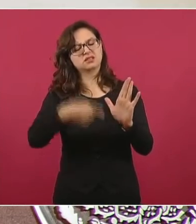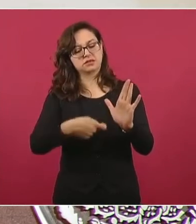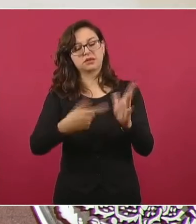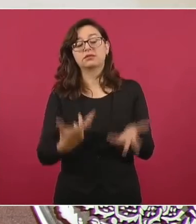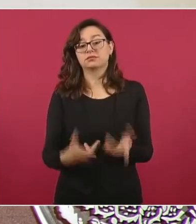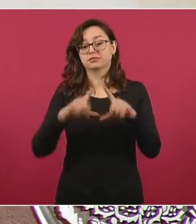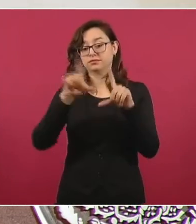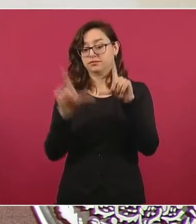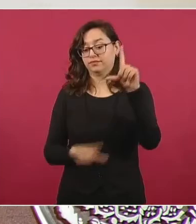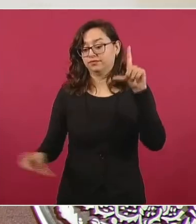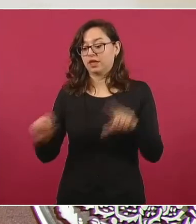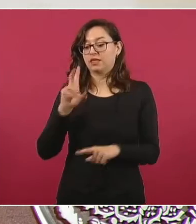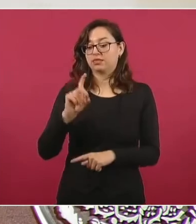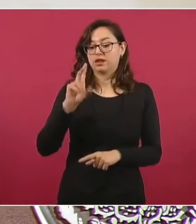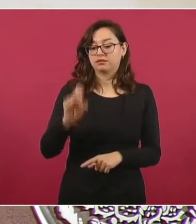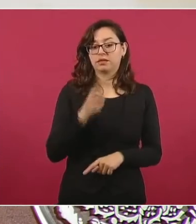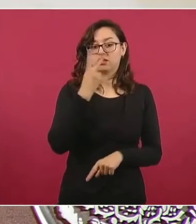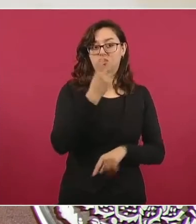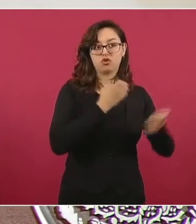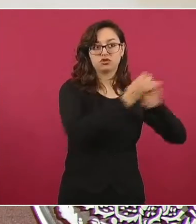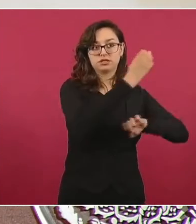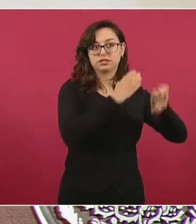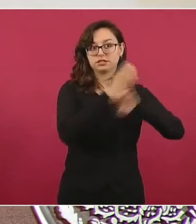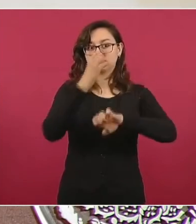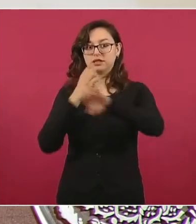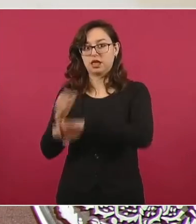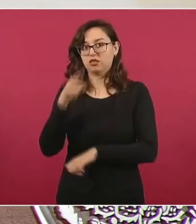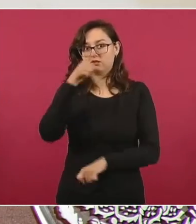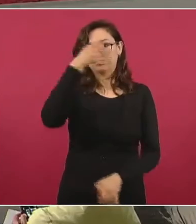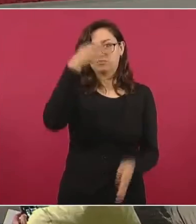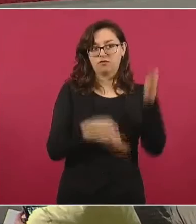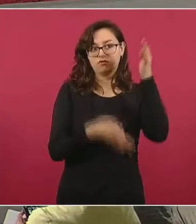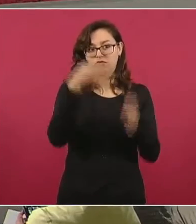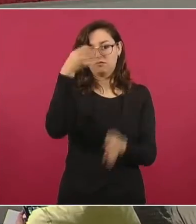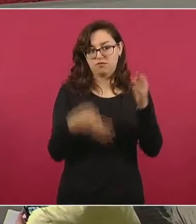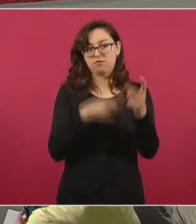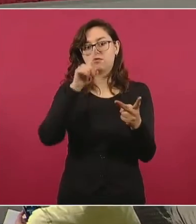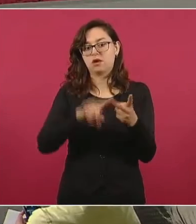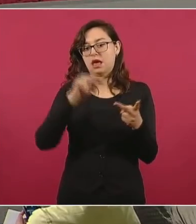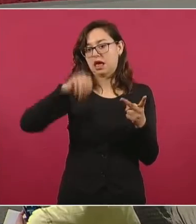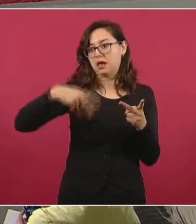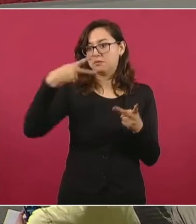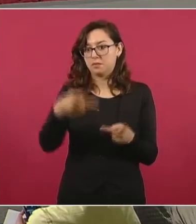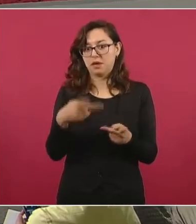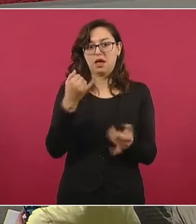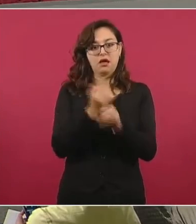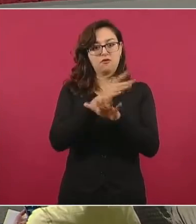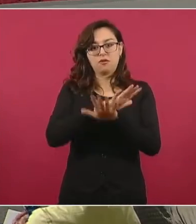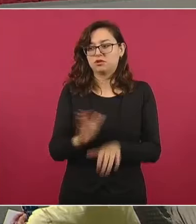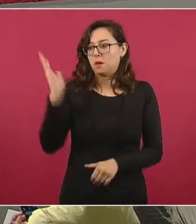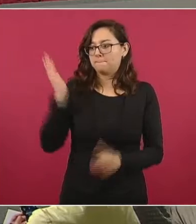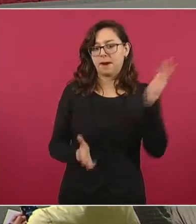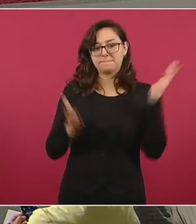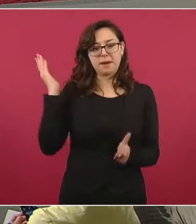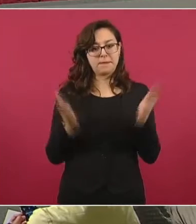32 fiscalías y procuradurías estatales que envían al secretariado ejecutivo del